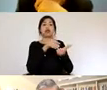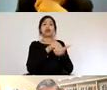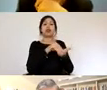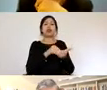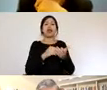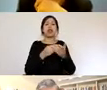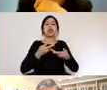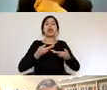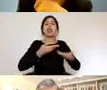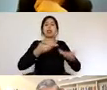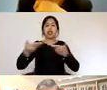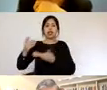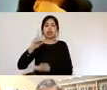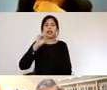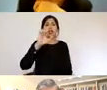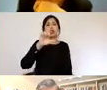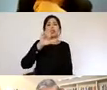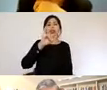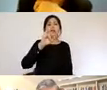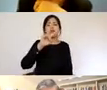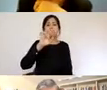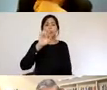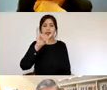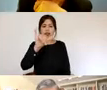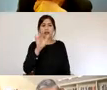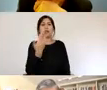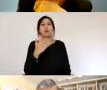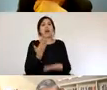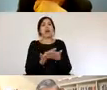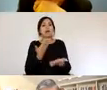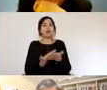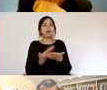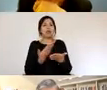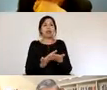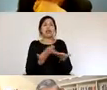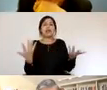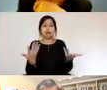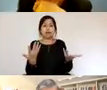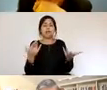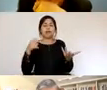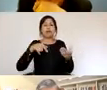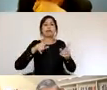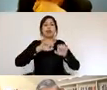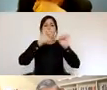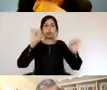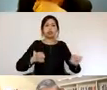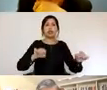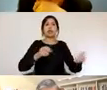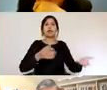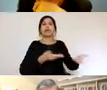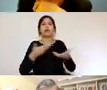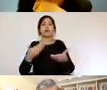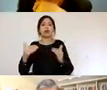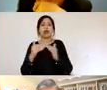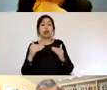sociales y urbanísticas evidentemente todos hemos estado aprovechando este sistema de delivery y esto tiene